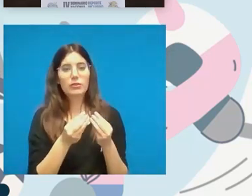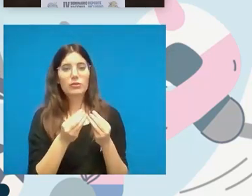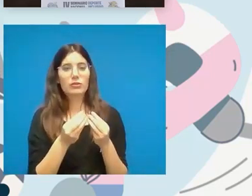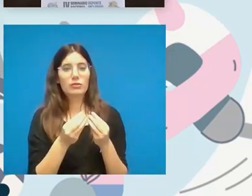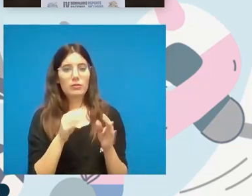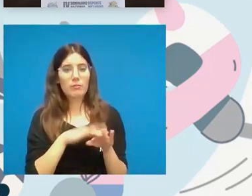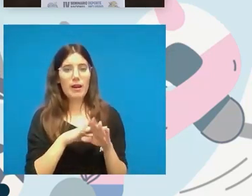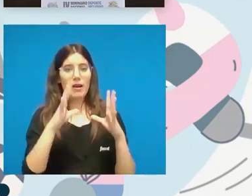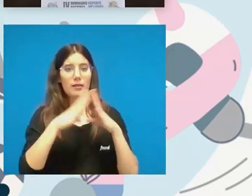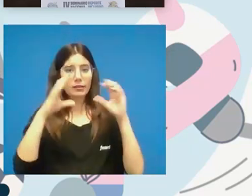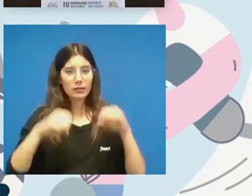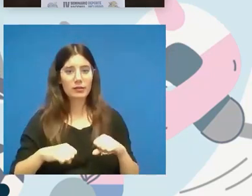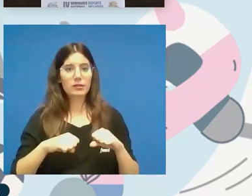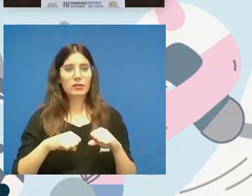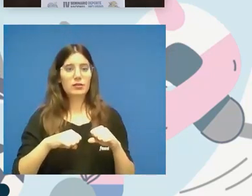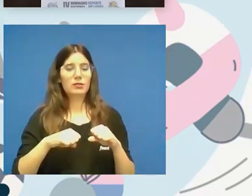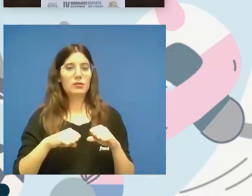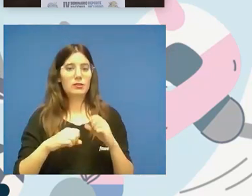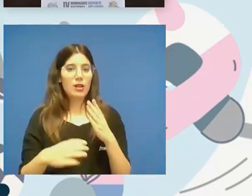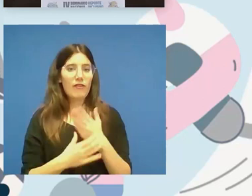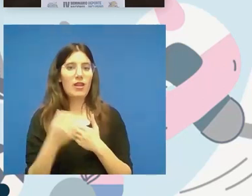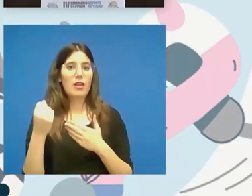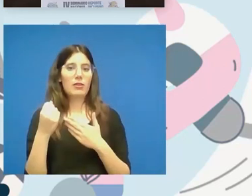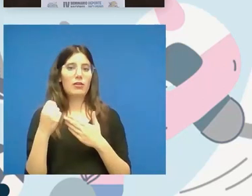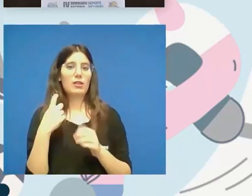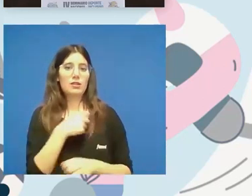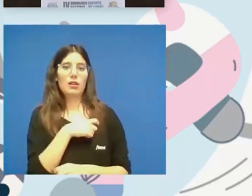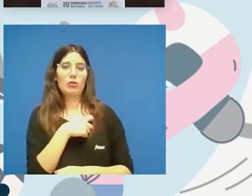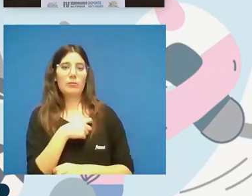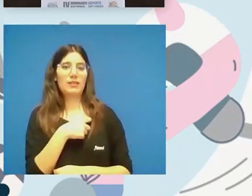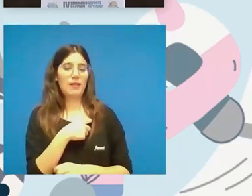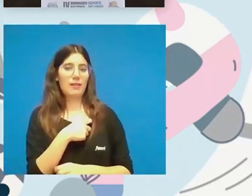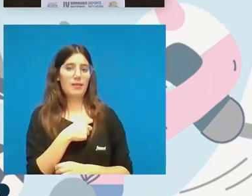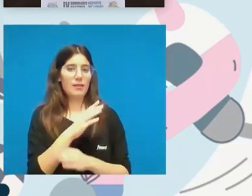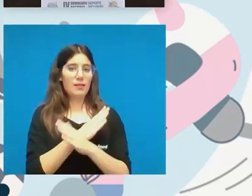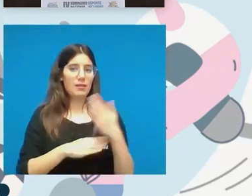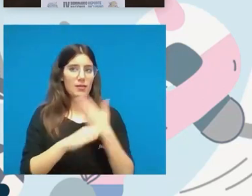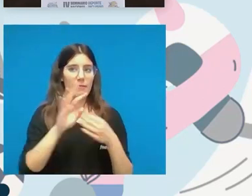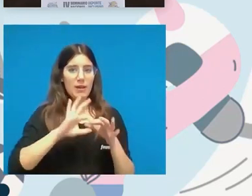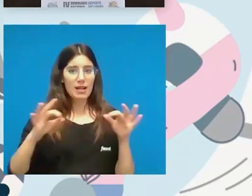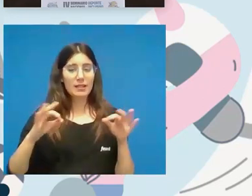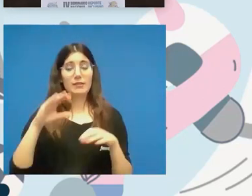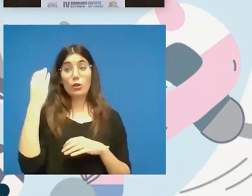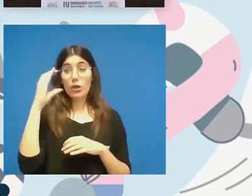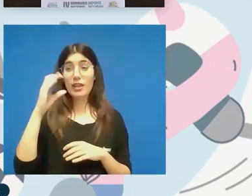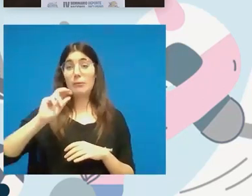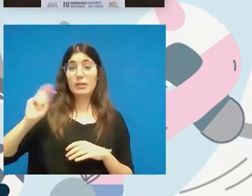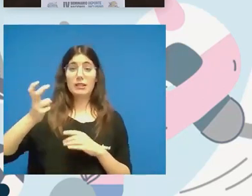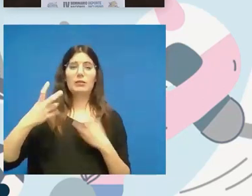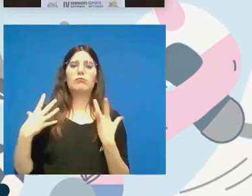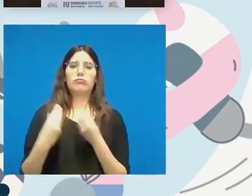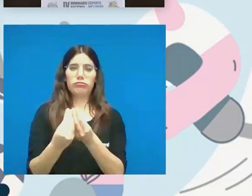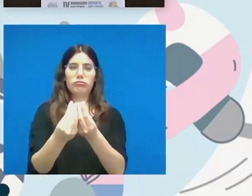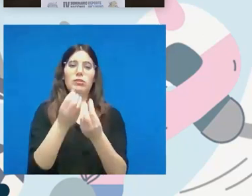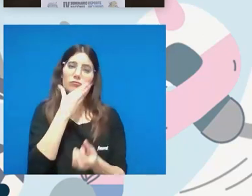consensuar entre las federaciones entre el comité paralímpico en fin el CERMI todo el mundo a una la verdad es que